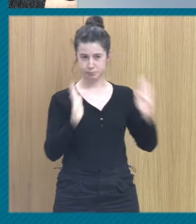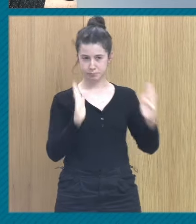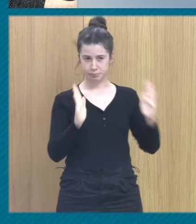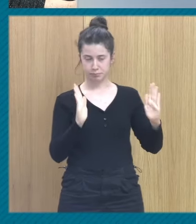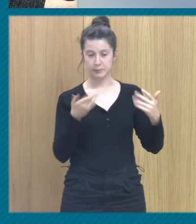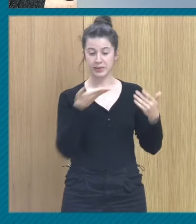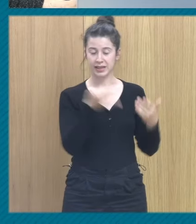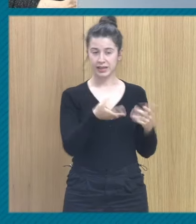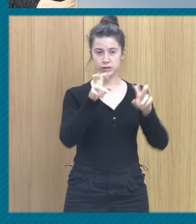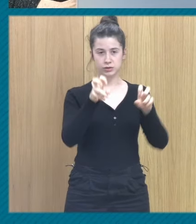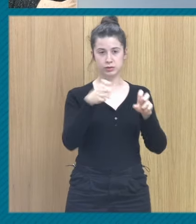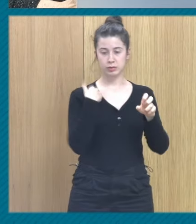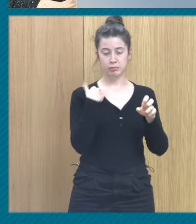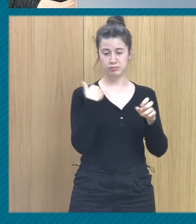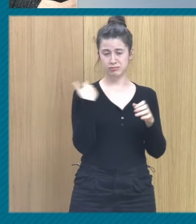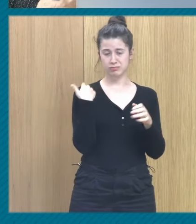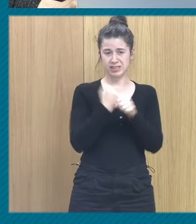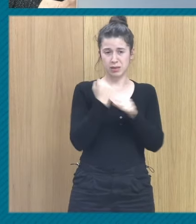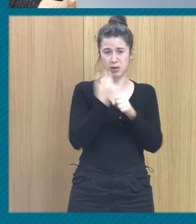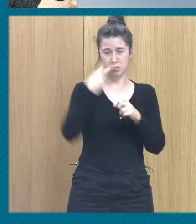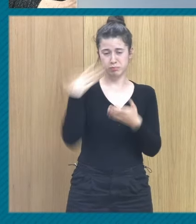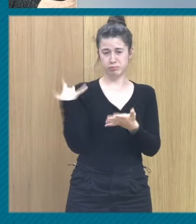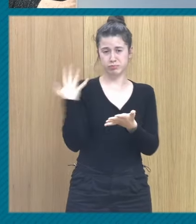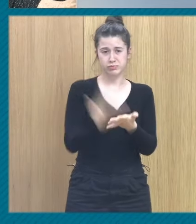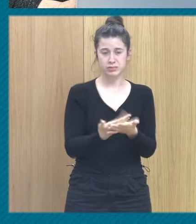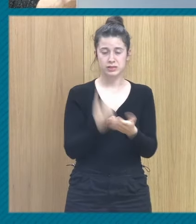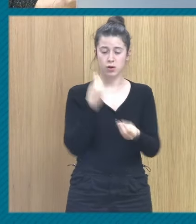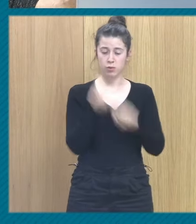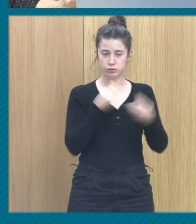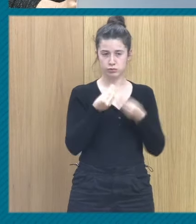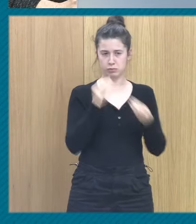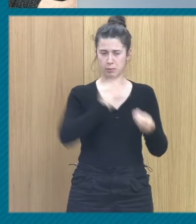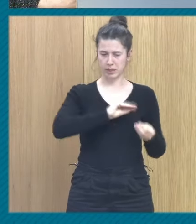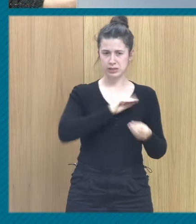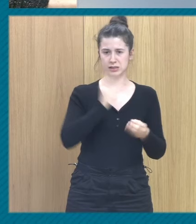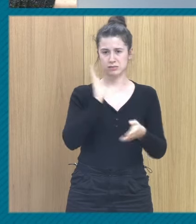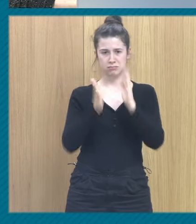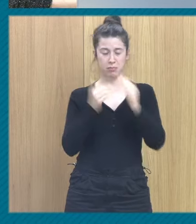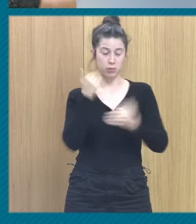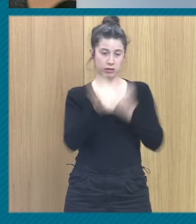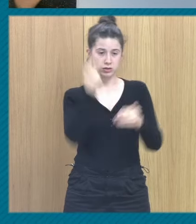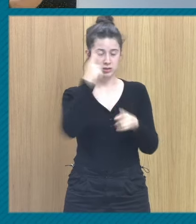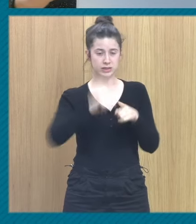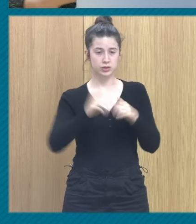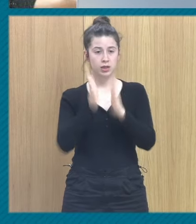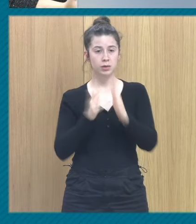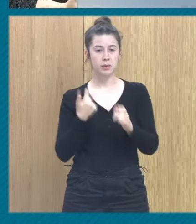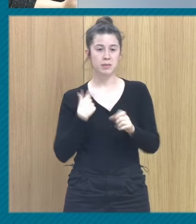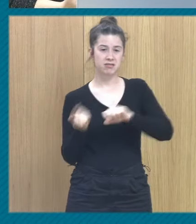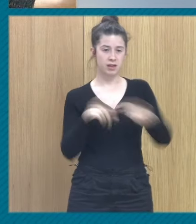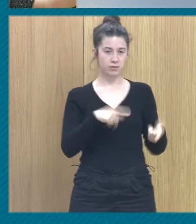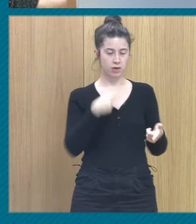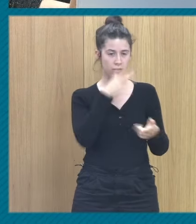yo con los años he construido una... Utilizo mucho en el proceso psicoterapéutico una metáfora que voy a contar porque